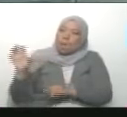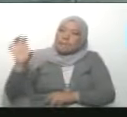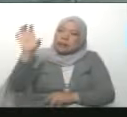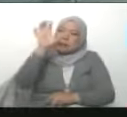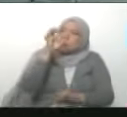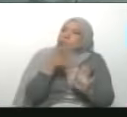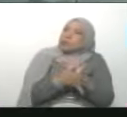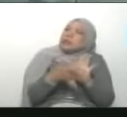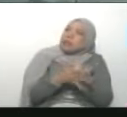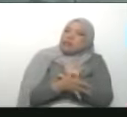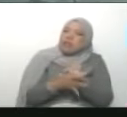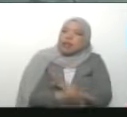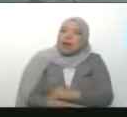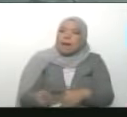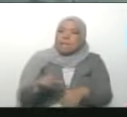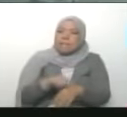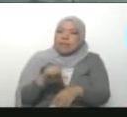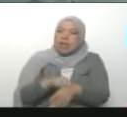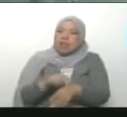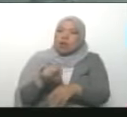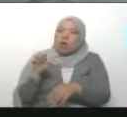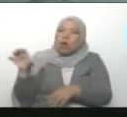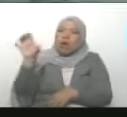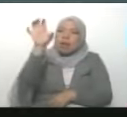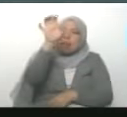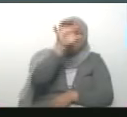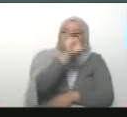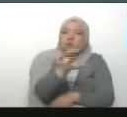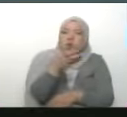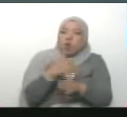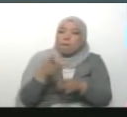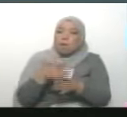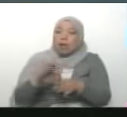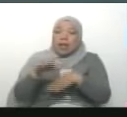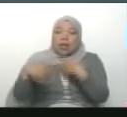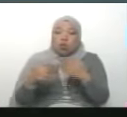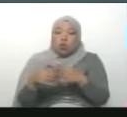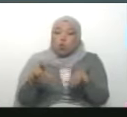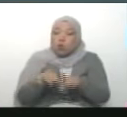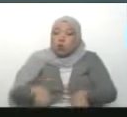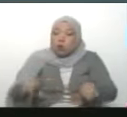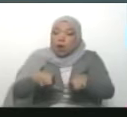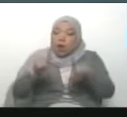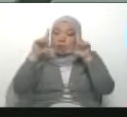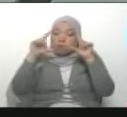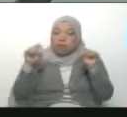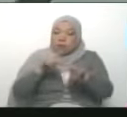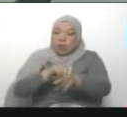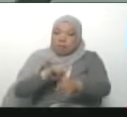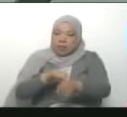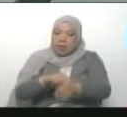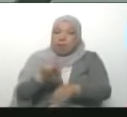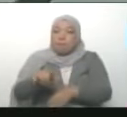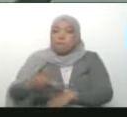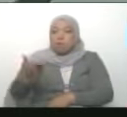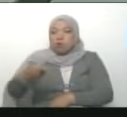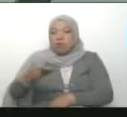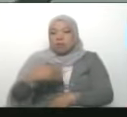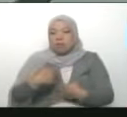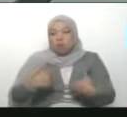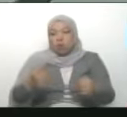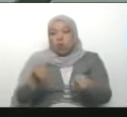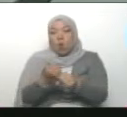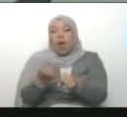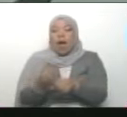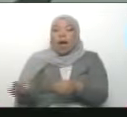supuesto, de la mano también de nuestra Universidad de las Ciencias de la Salud, que vale la pena decirlo, presidente, ya está